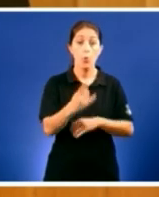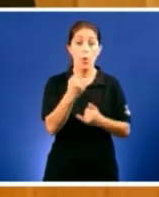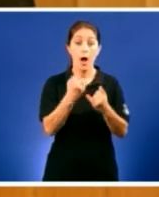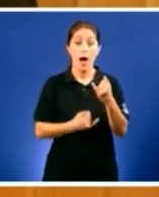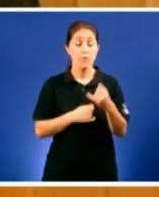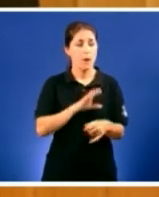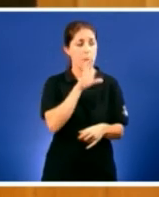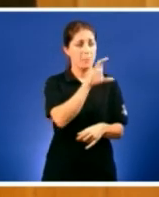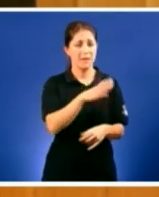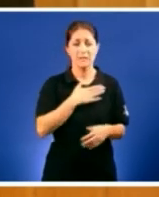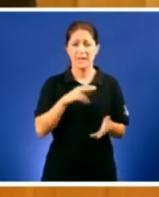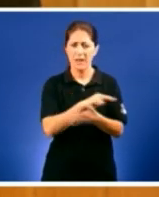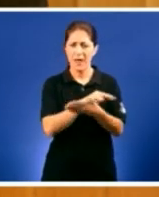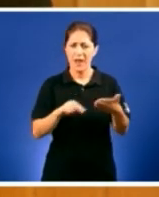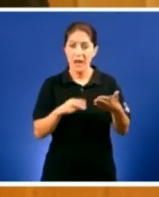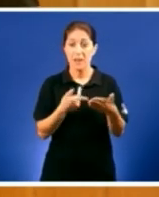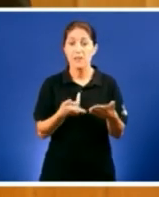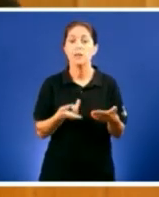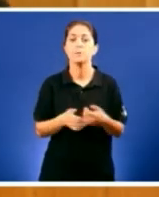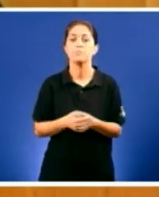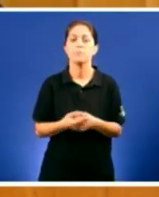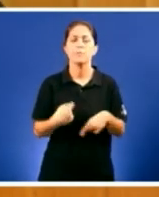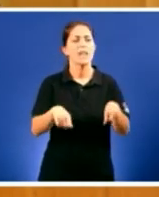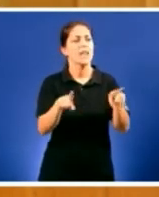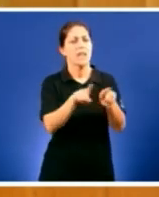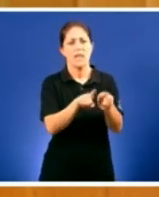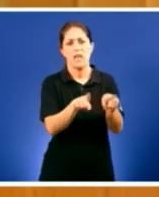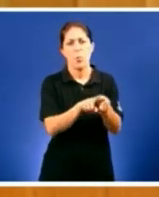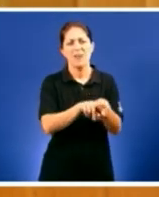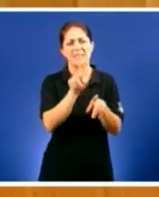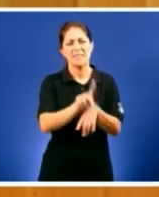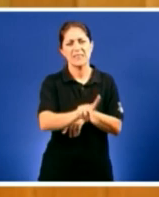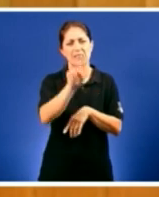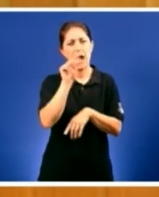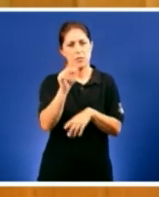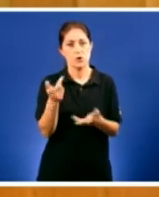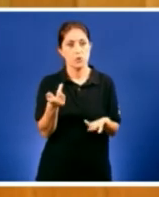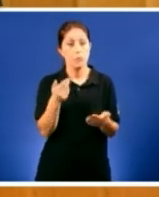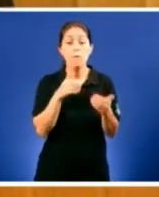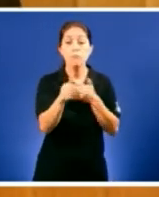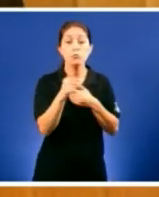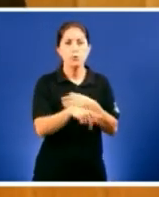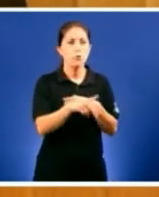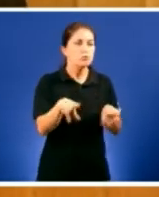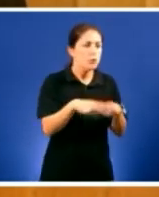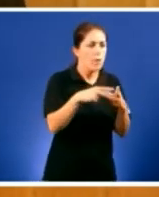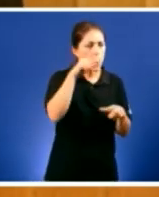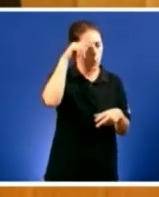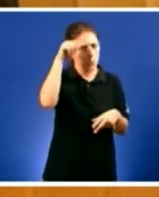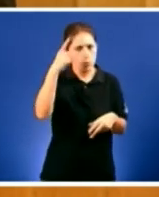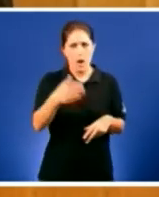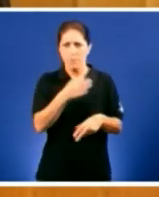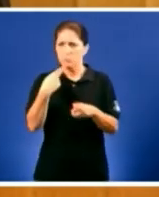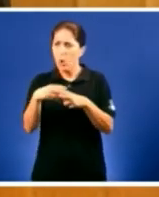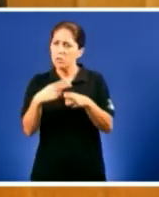nación galega, ao povo galego, como suxeito de decisión do seu debir social, cultural e